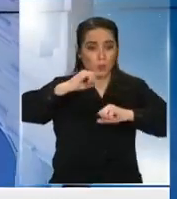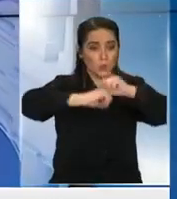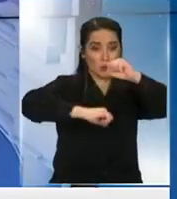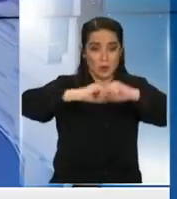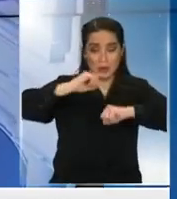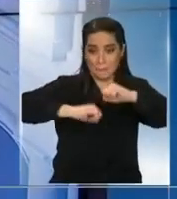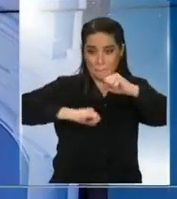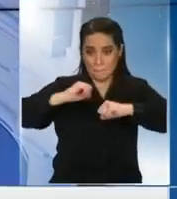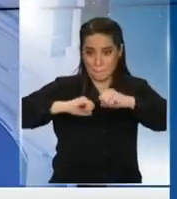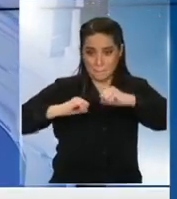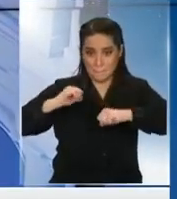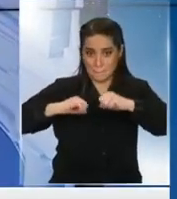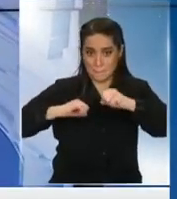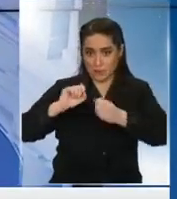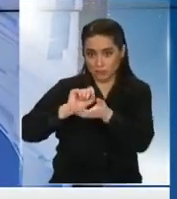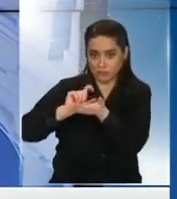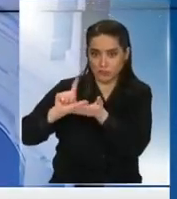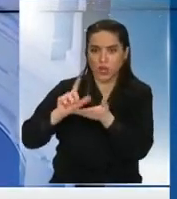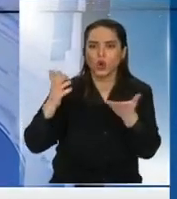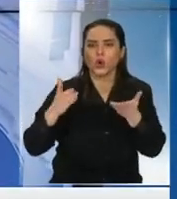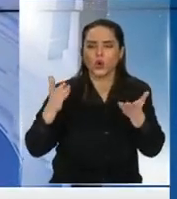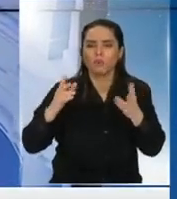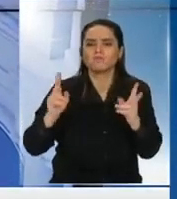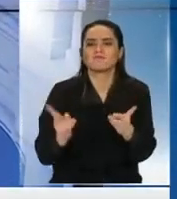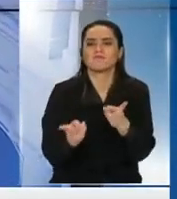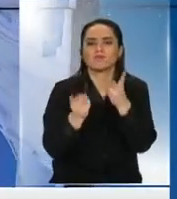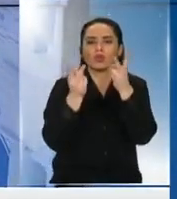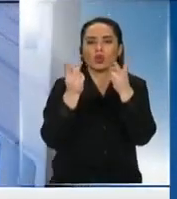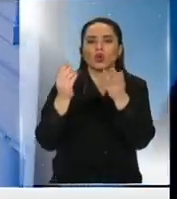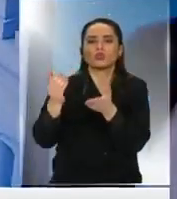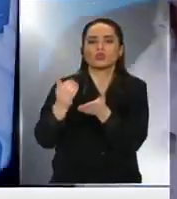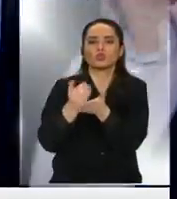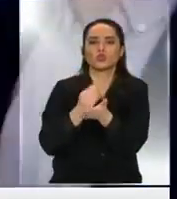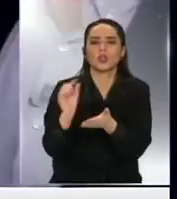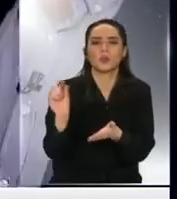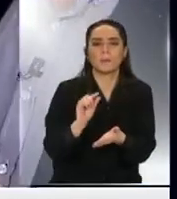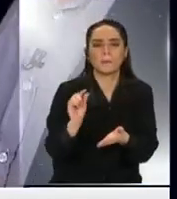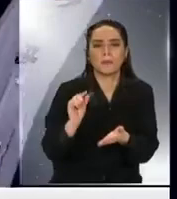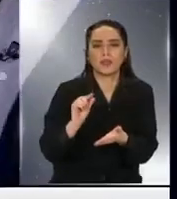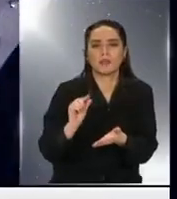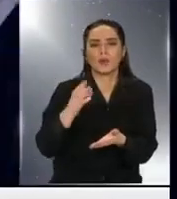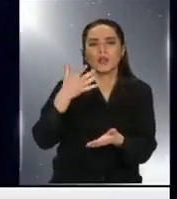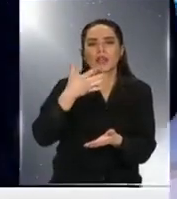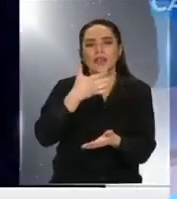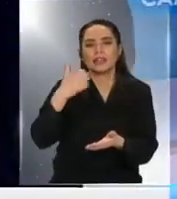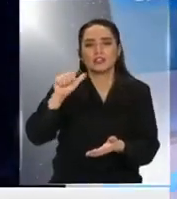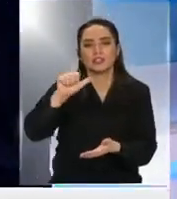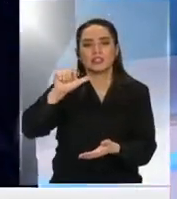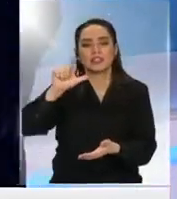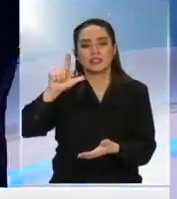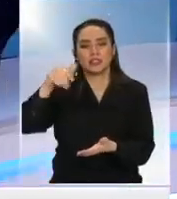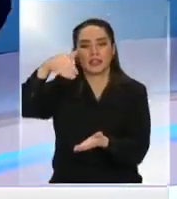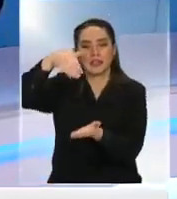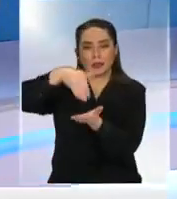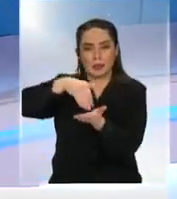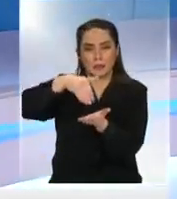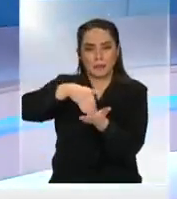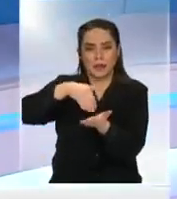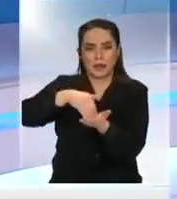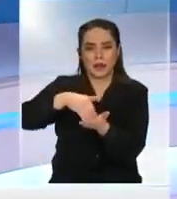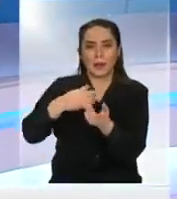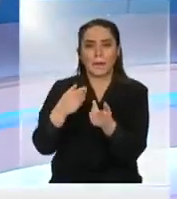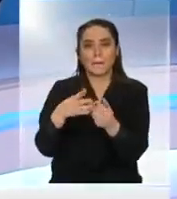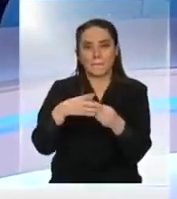sobrevivir pagando un sueldo mínimo de 567.000 pesos? Eso es porque es lo que tú propones finalizando tu